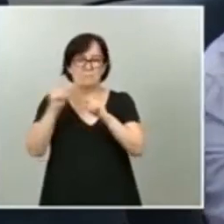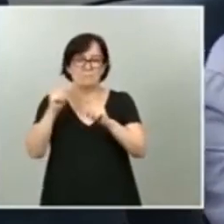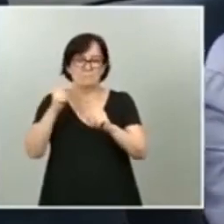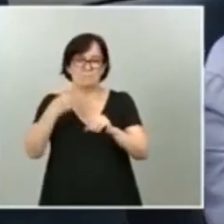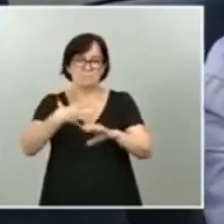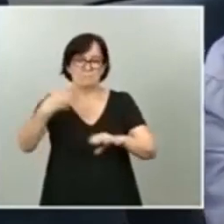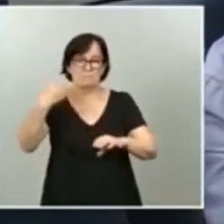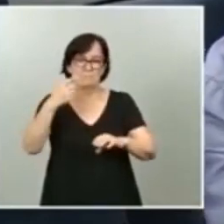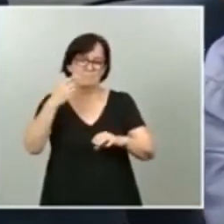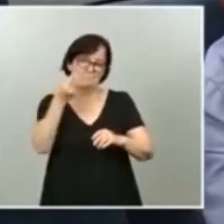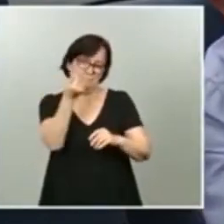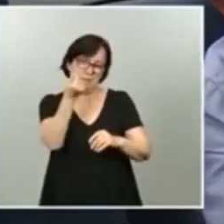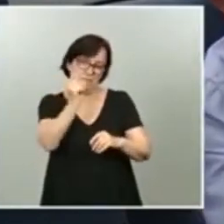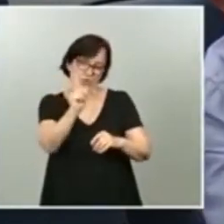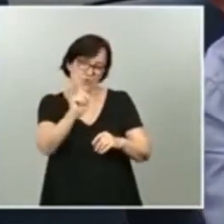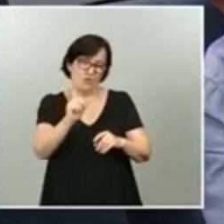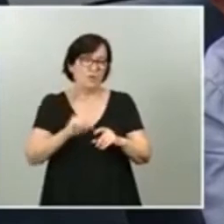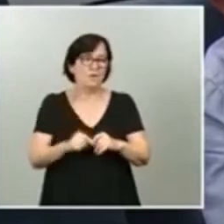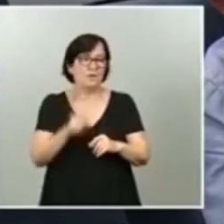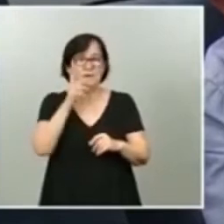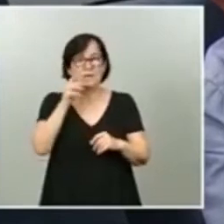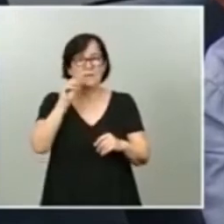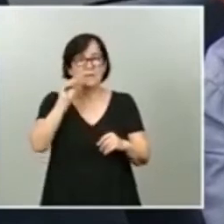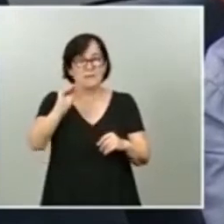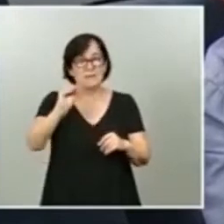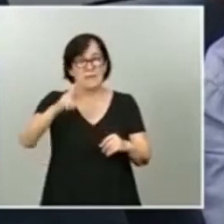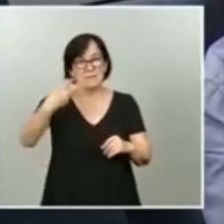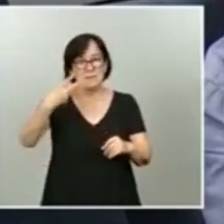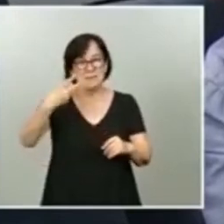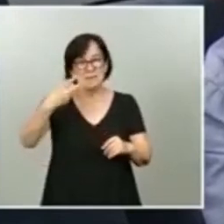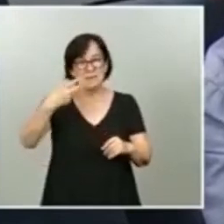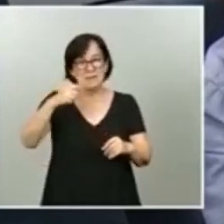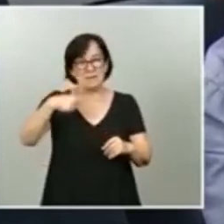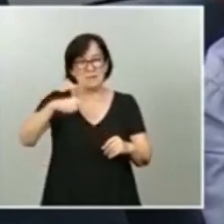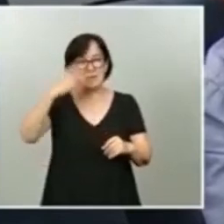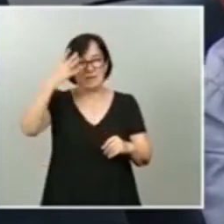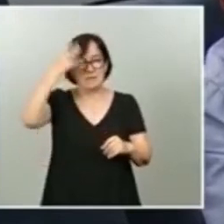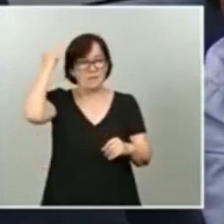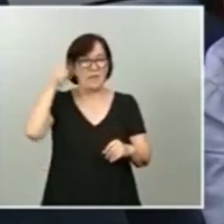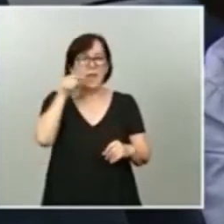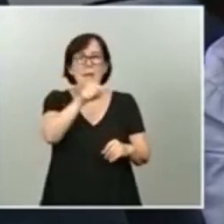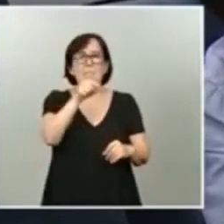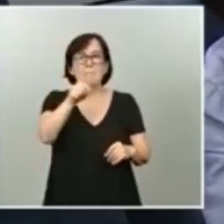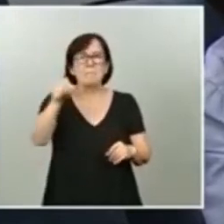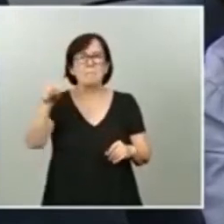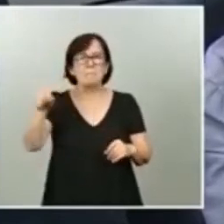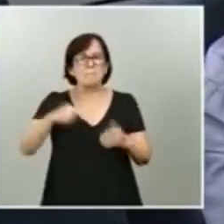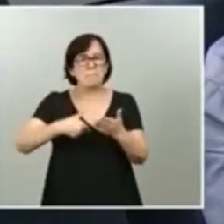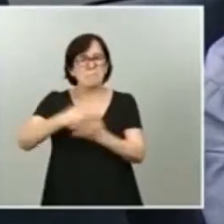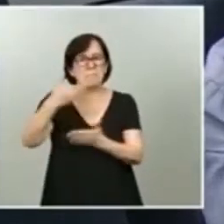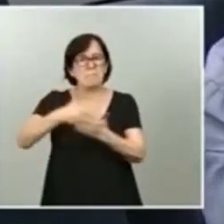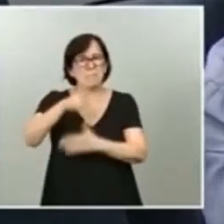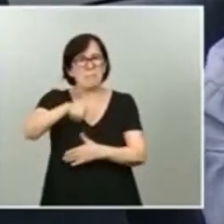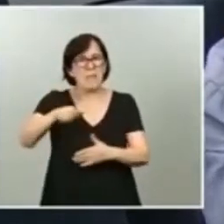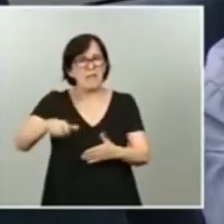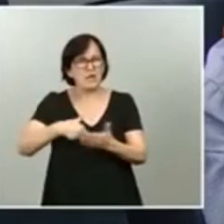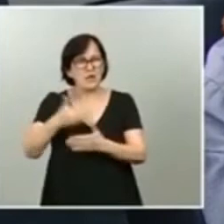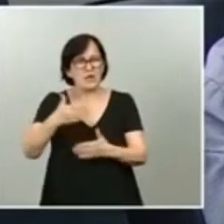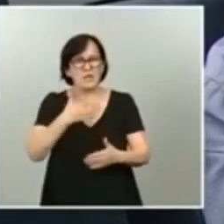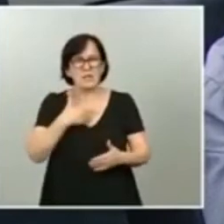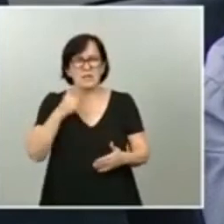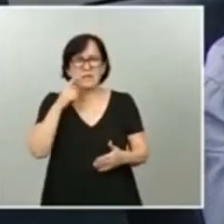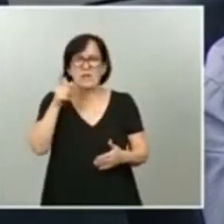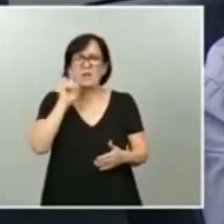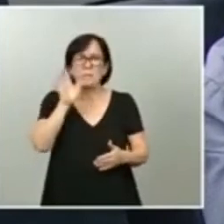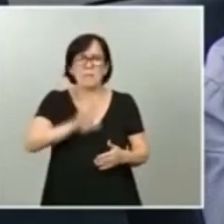pregunta al vicepresidente Pablo Iglesias, que ha hablado de señalamientos a periodistas y quería comentarle si no le parece que